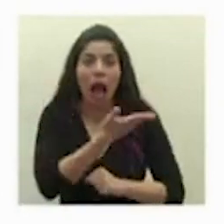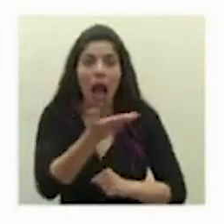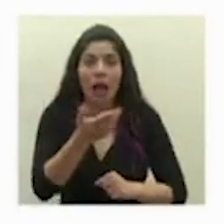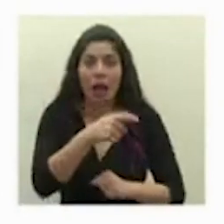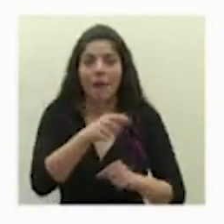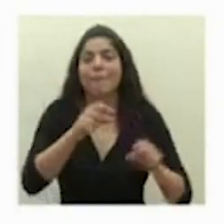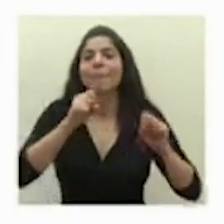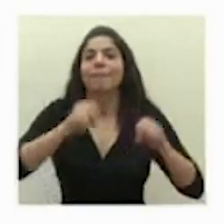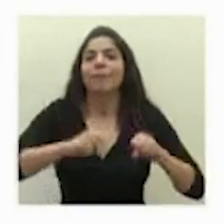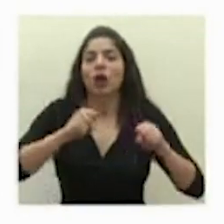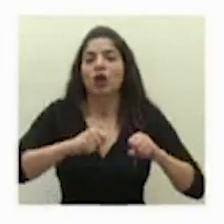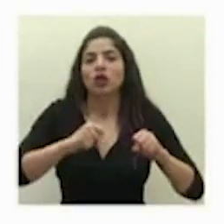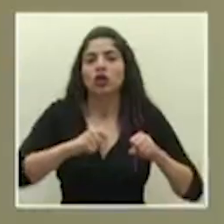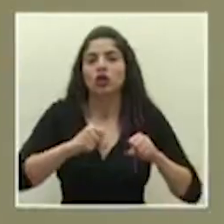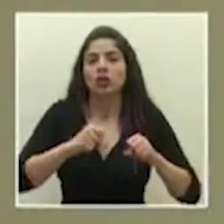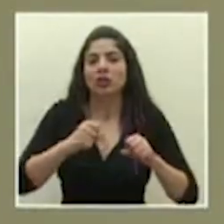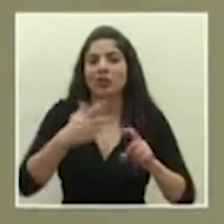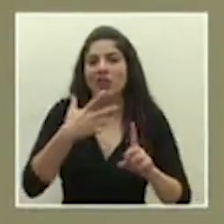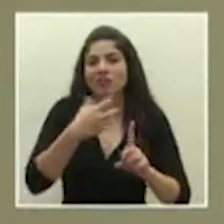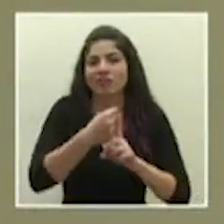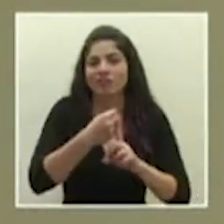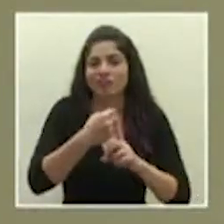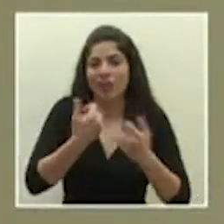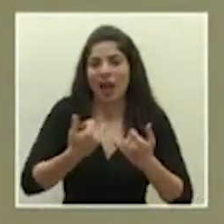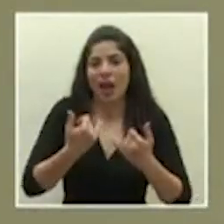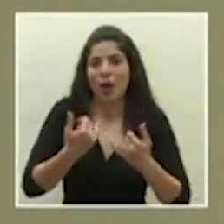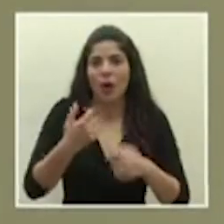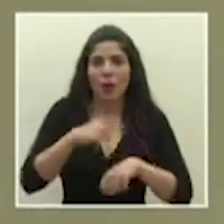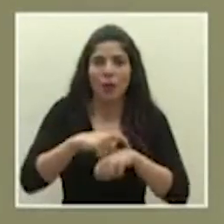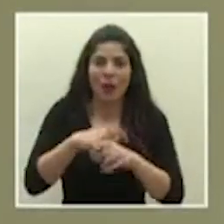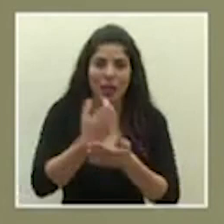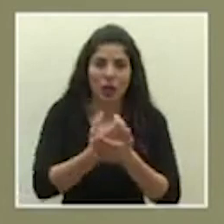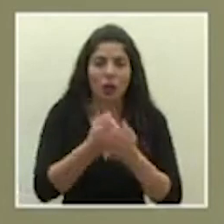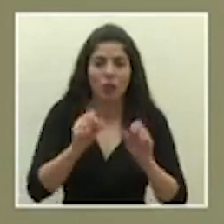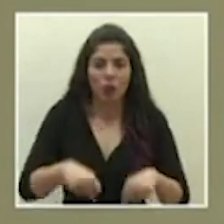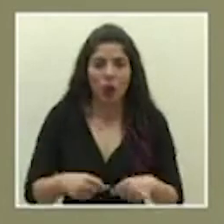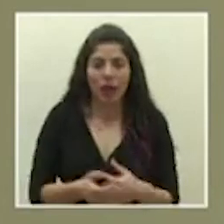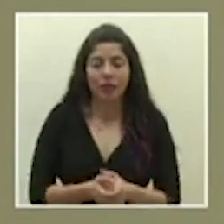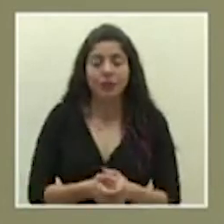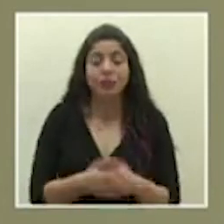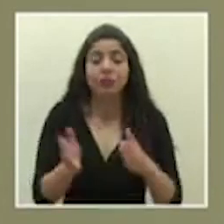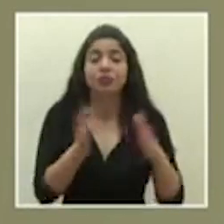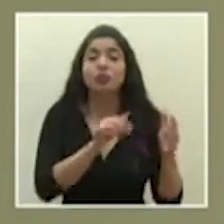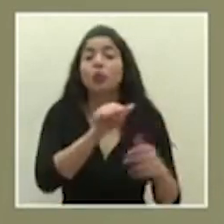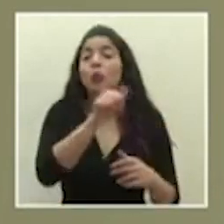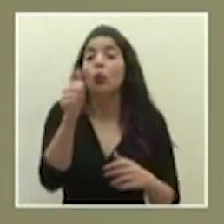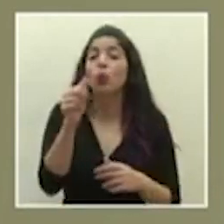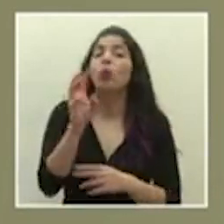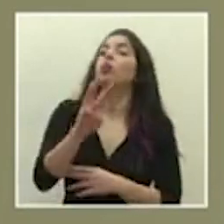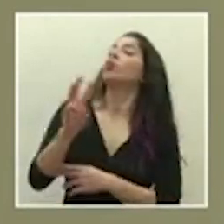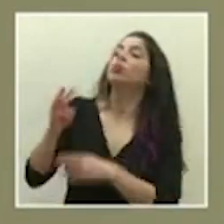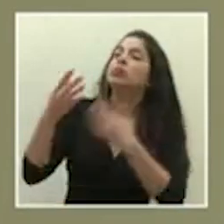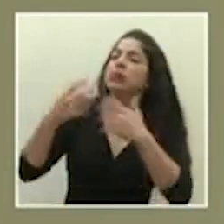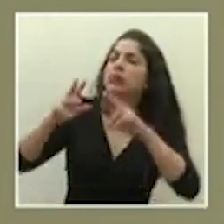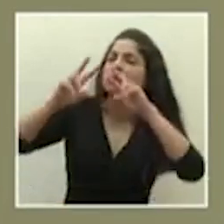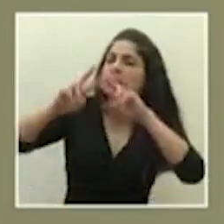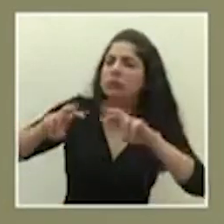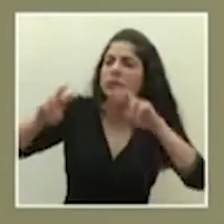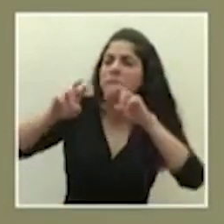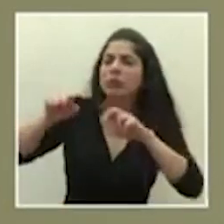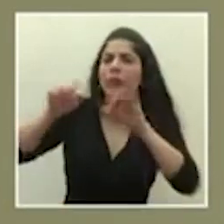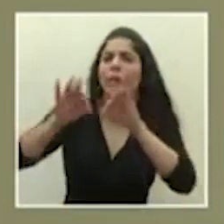posibilidades de verse afectados en este momento y la otra plataforma que ha sido sumamente